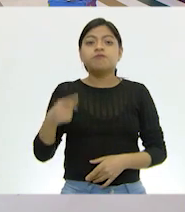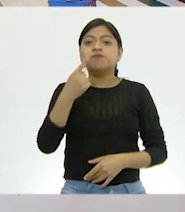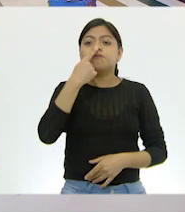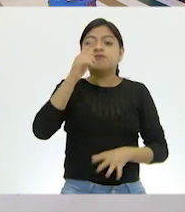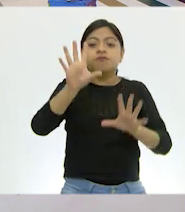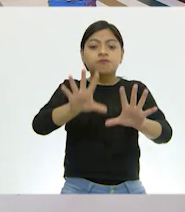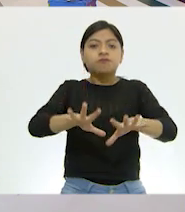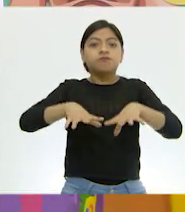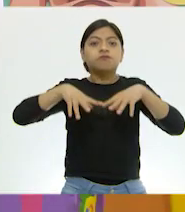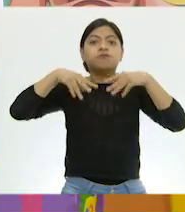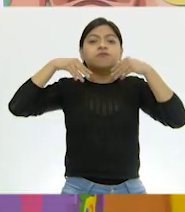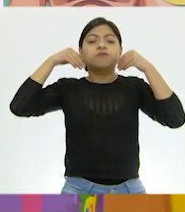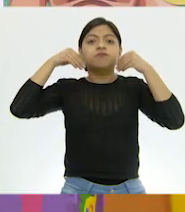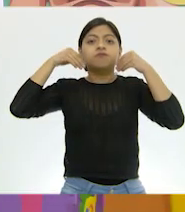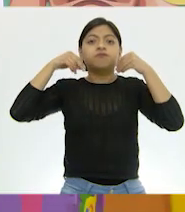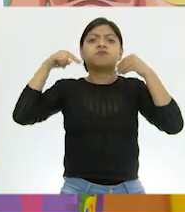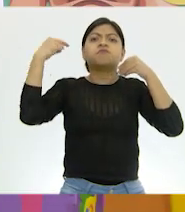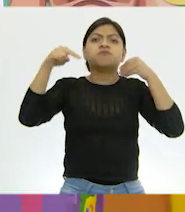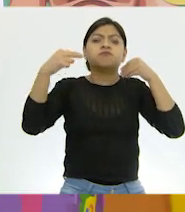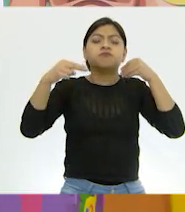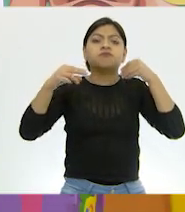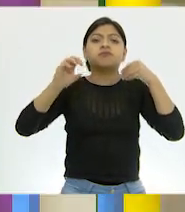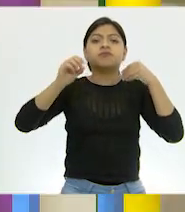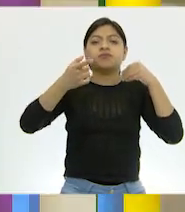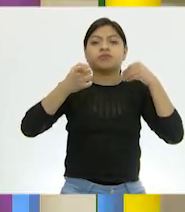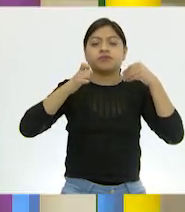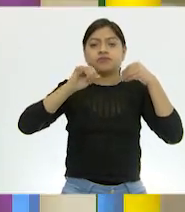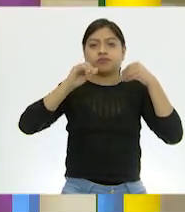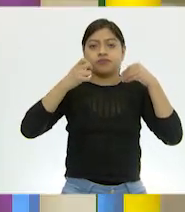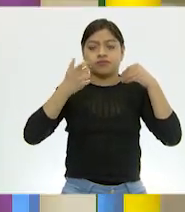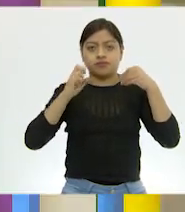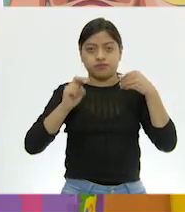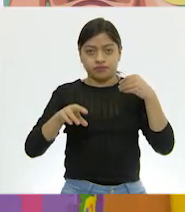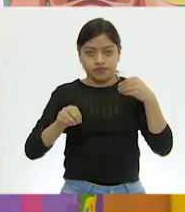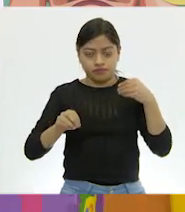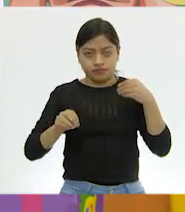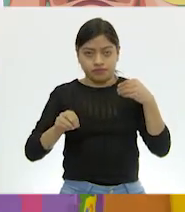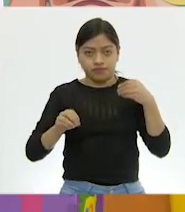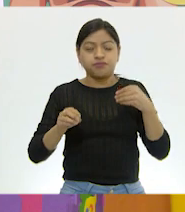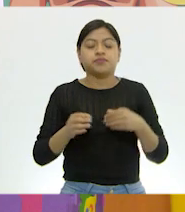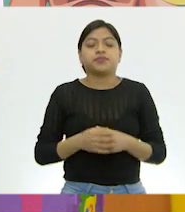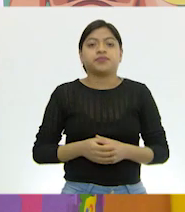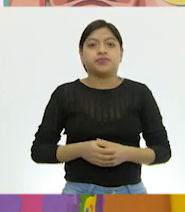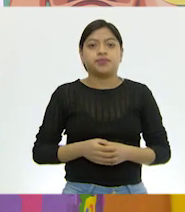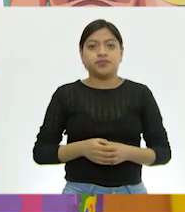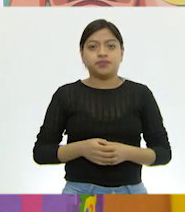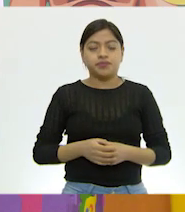su cuerpo? ¿Recuerdas? Entra oxígeno. Oxígeno, muy bien. Sí.